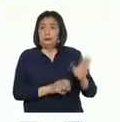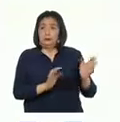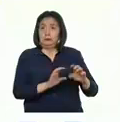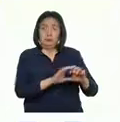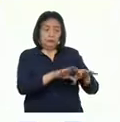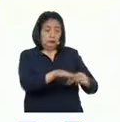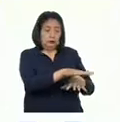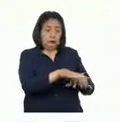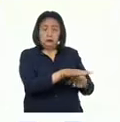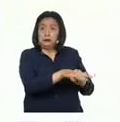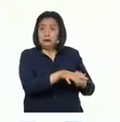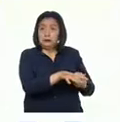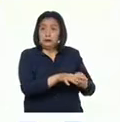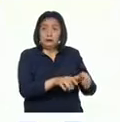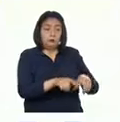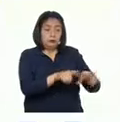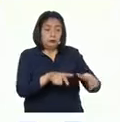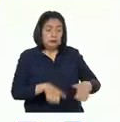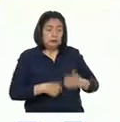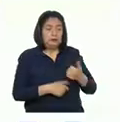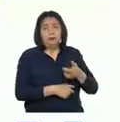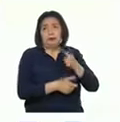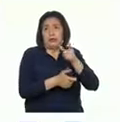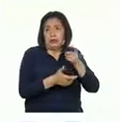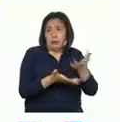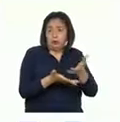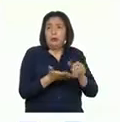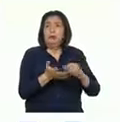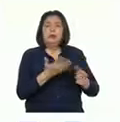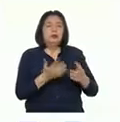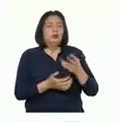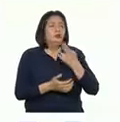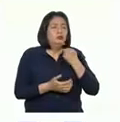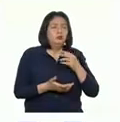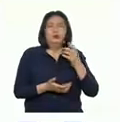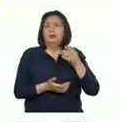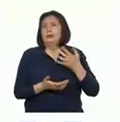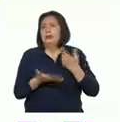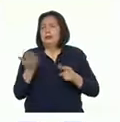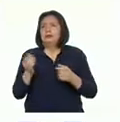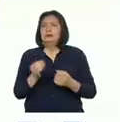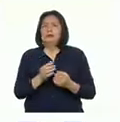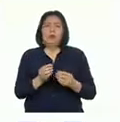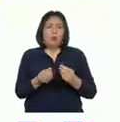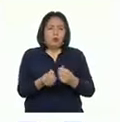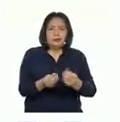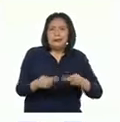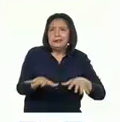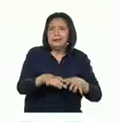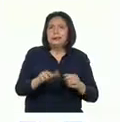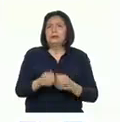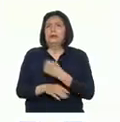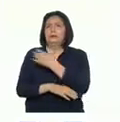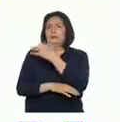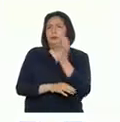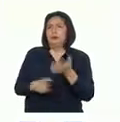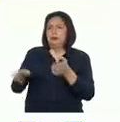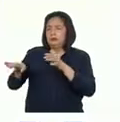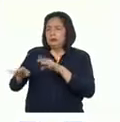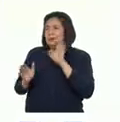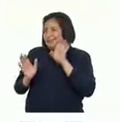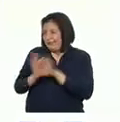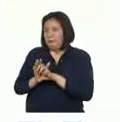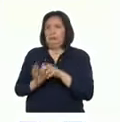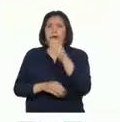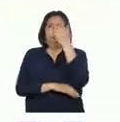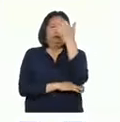ser acuáticos, de agua dulce o salada, o terrestres, como los bosques, praderas o valles. El bosque, por